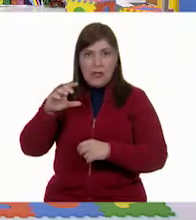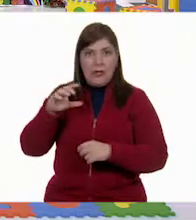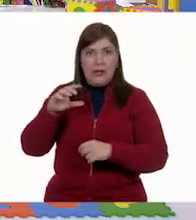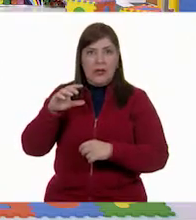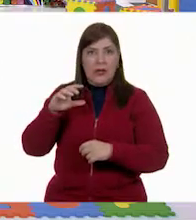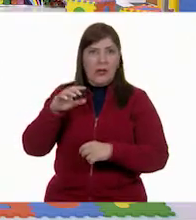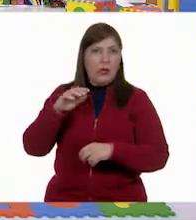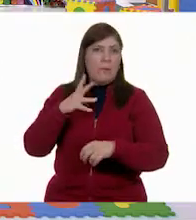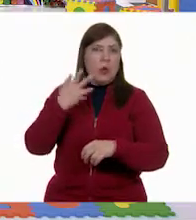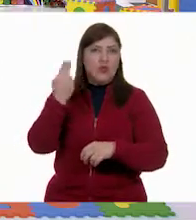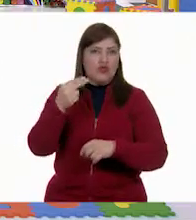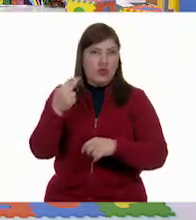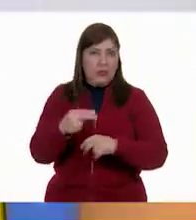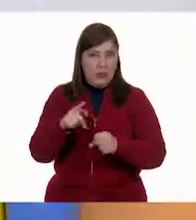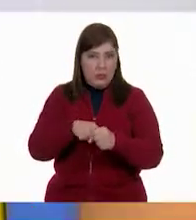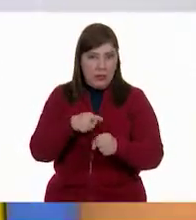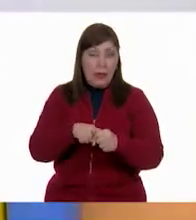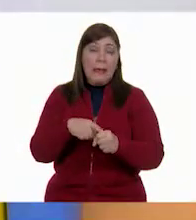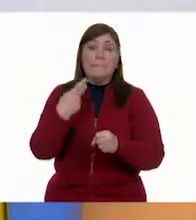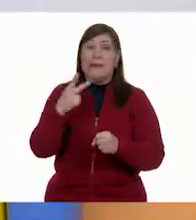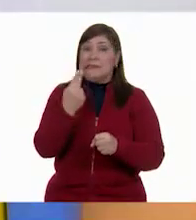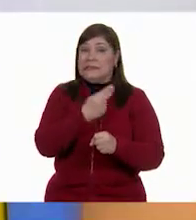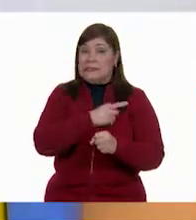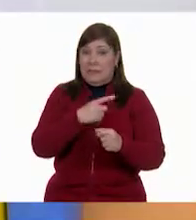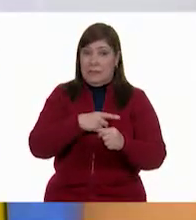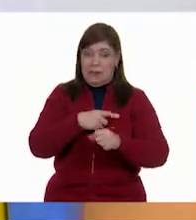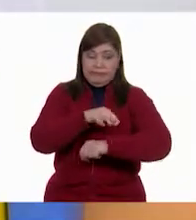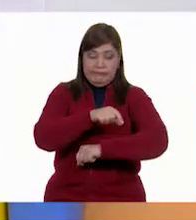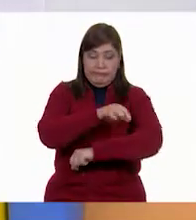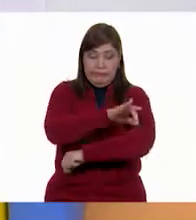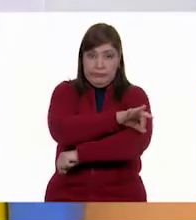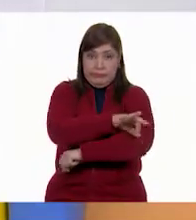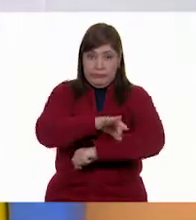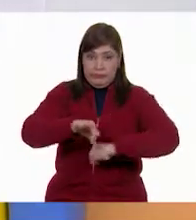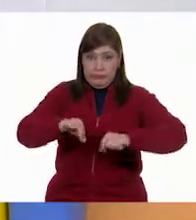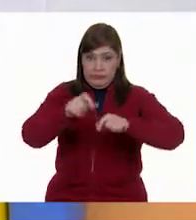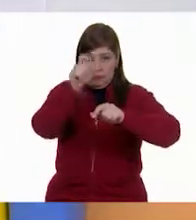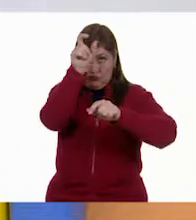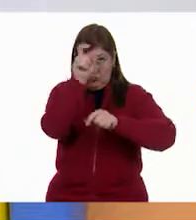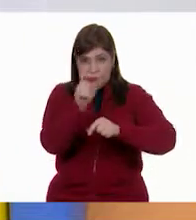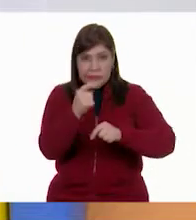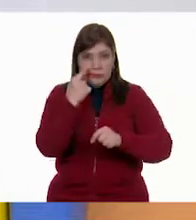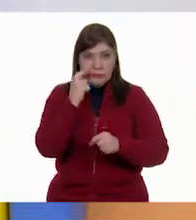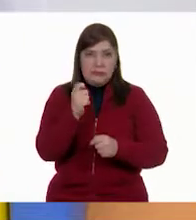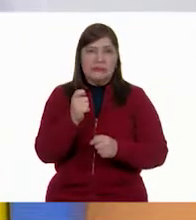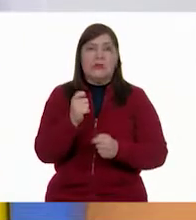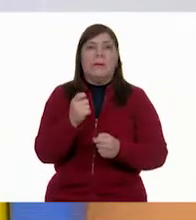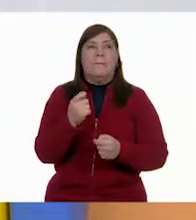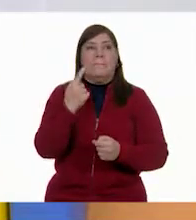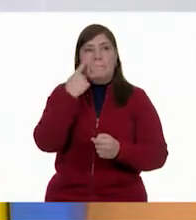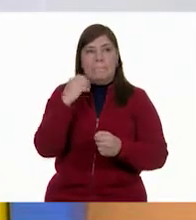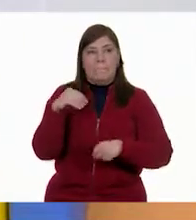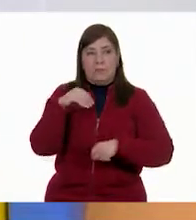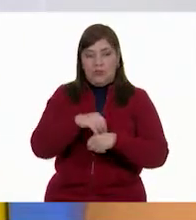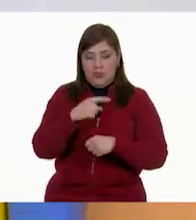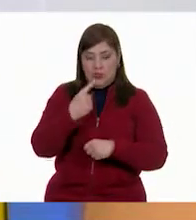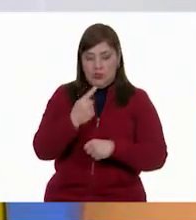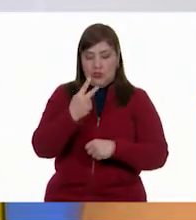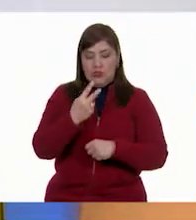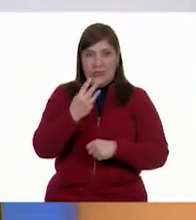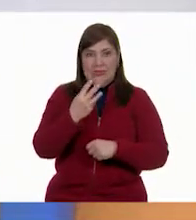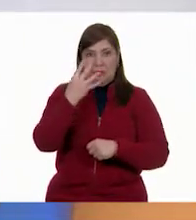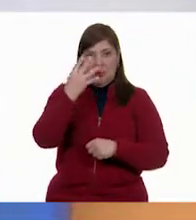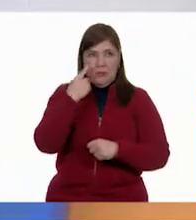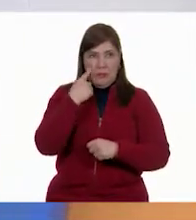Claro. Nuestra regla. regla. La regla para poder. Vamos a ponerlo y vamos a poner cuatro. Uno, dos, tres,